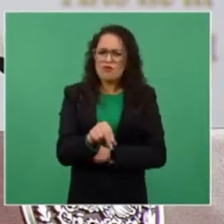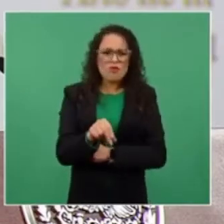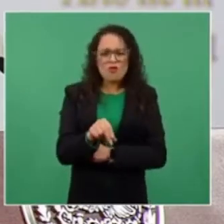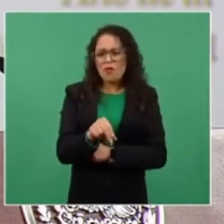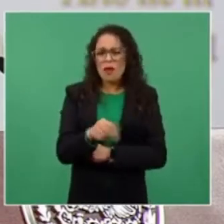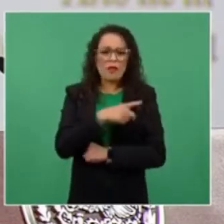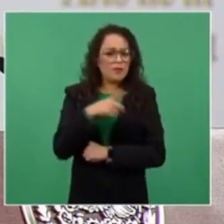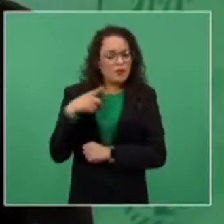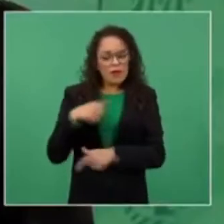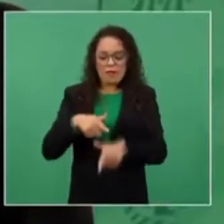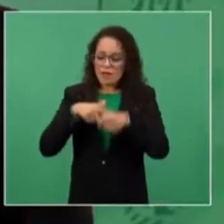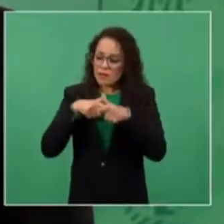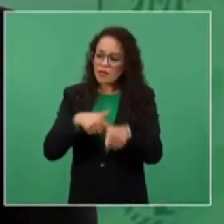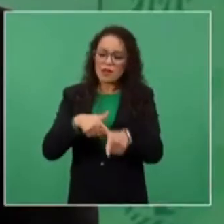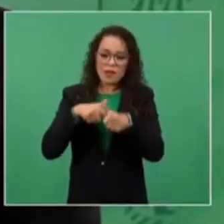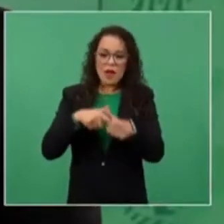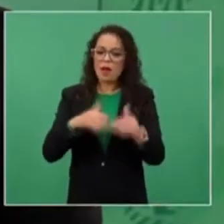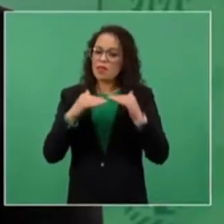democracia a eso